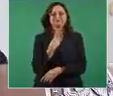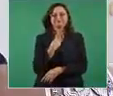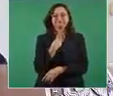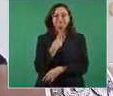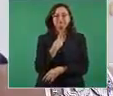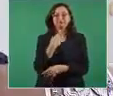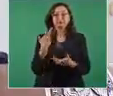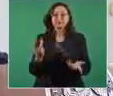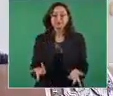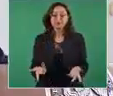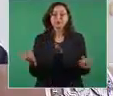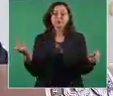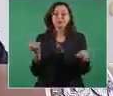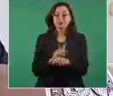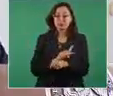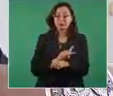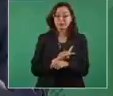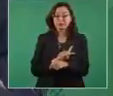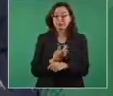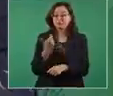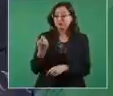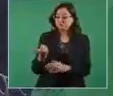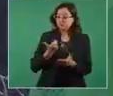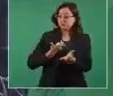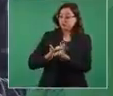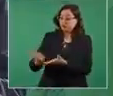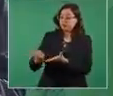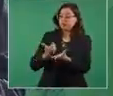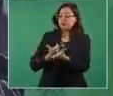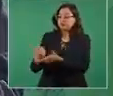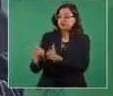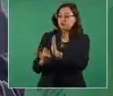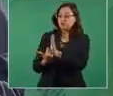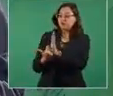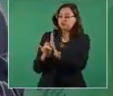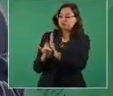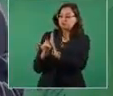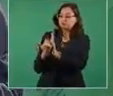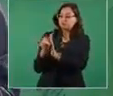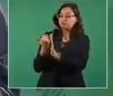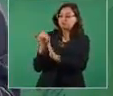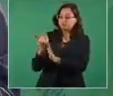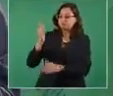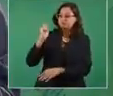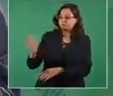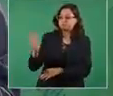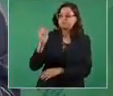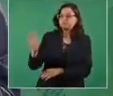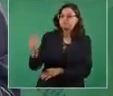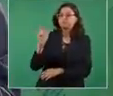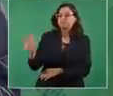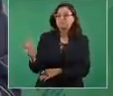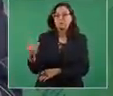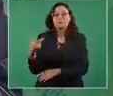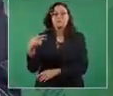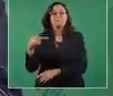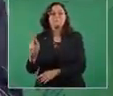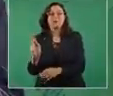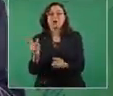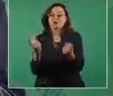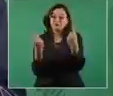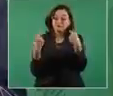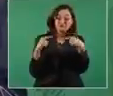si se aumenta y se aumenta el salario los ingresos, pero no